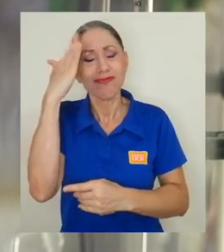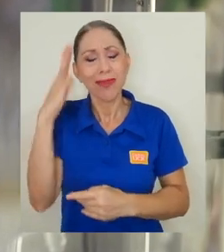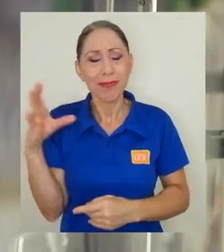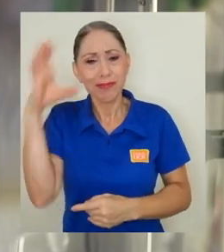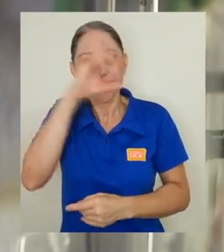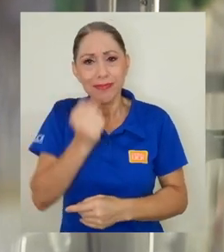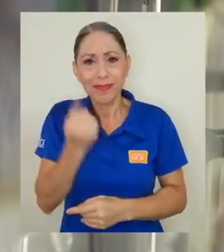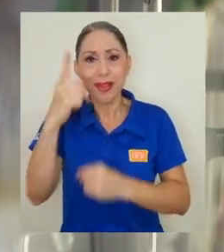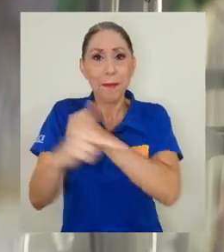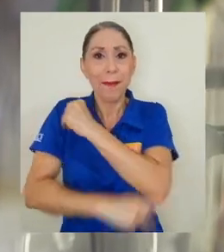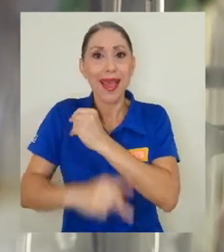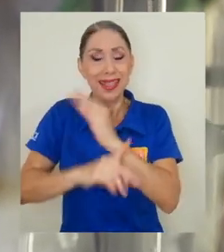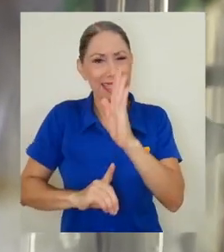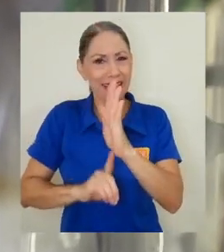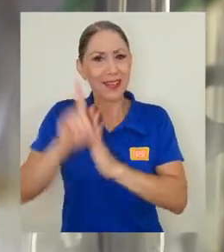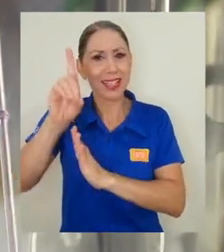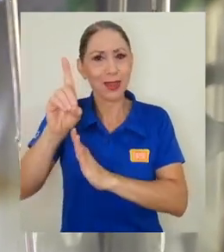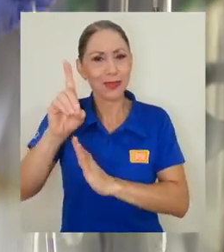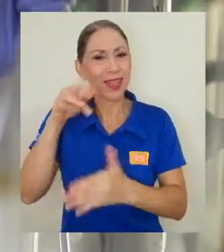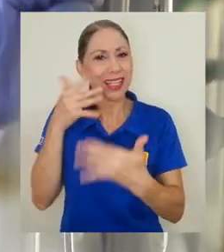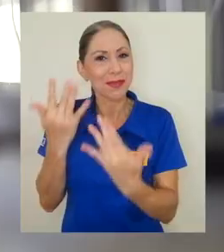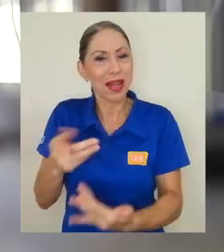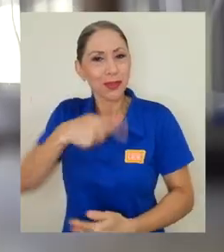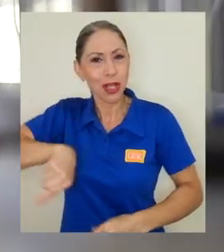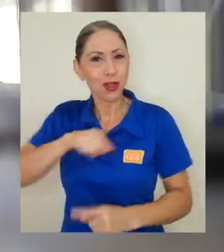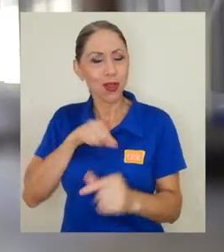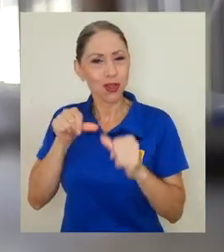avanzados. Esperemos que nosotros continuemos por ese camino.